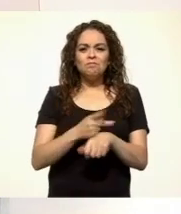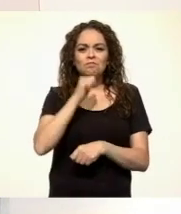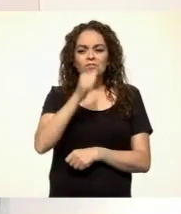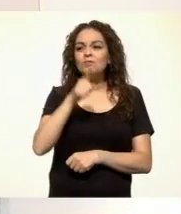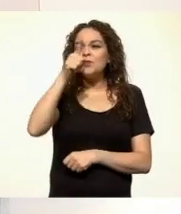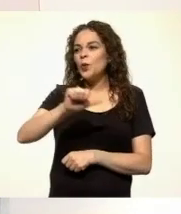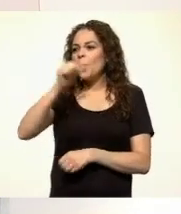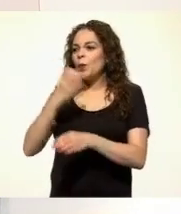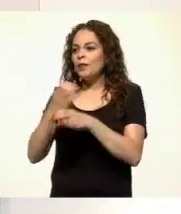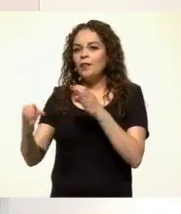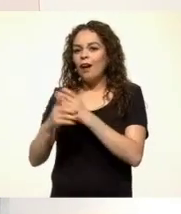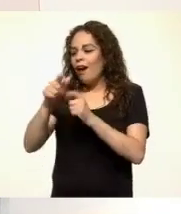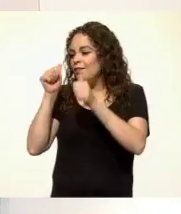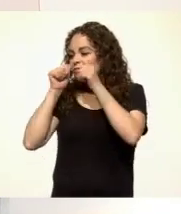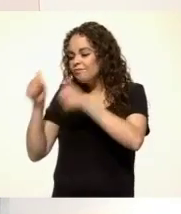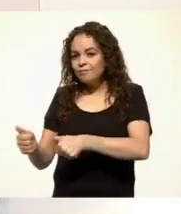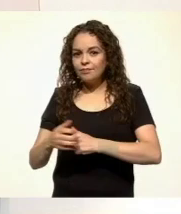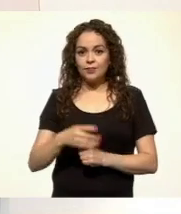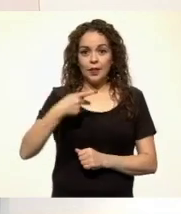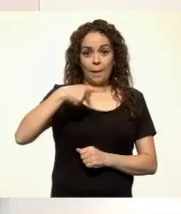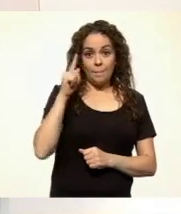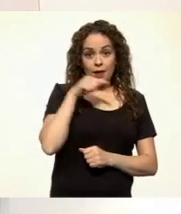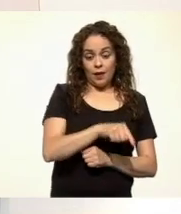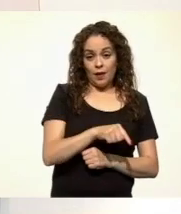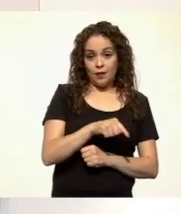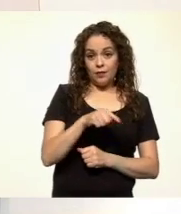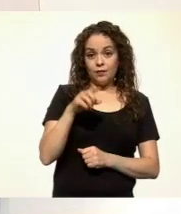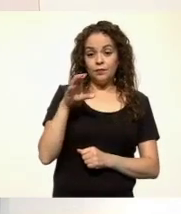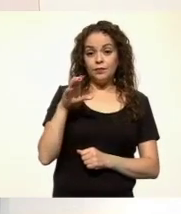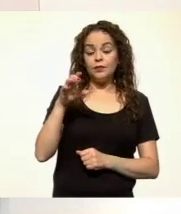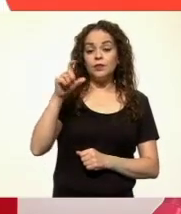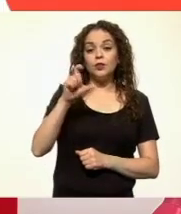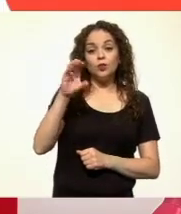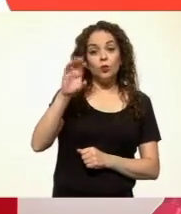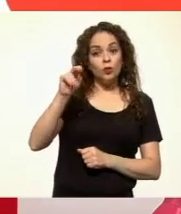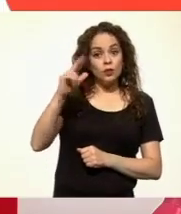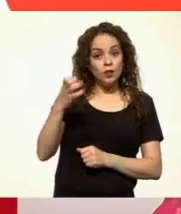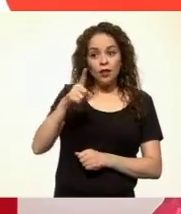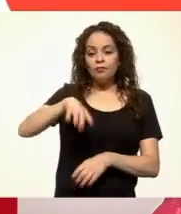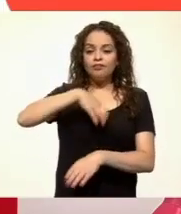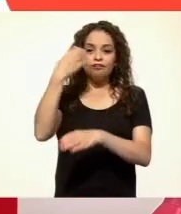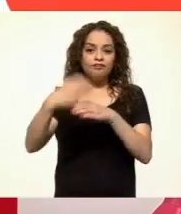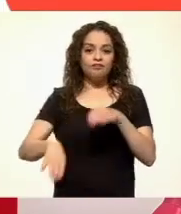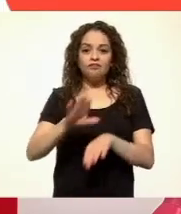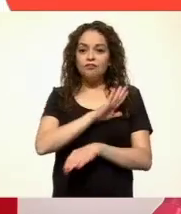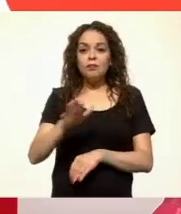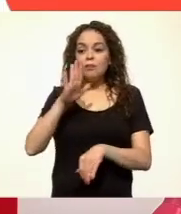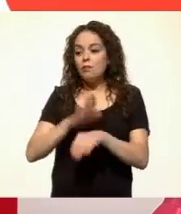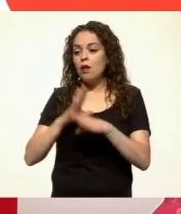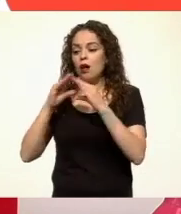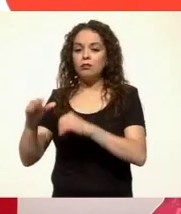Pero a la Xcocolche se le acabó su único entretenimiento. Para consolarse,